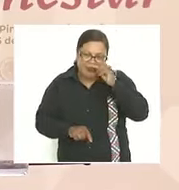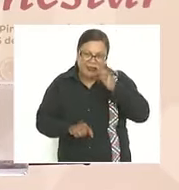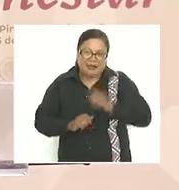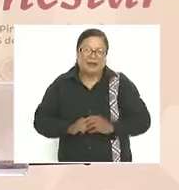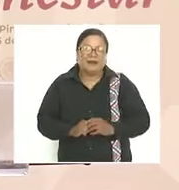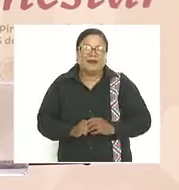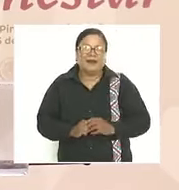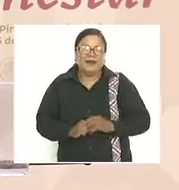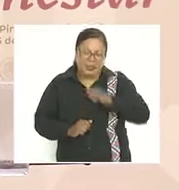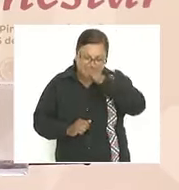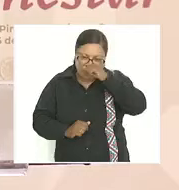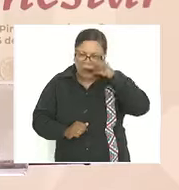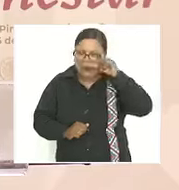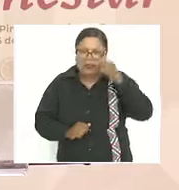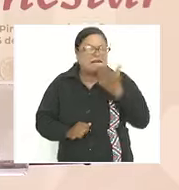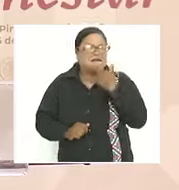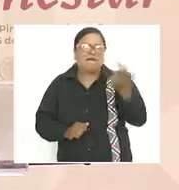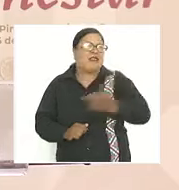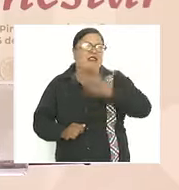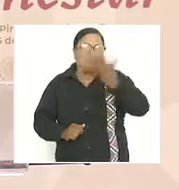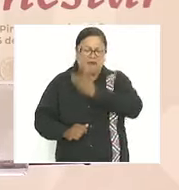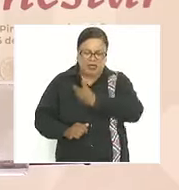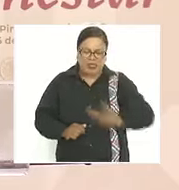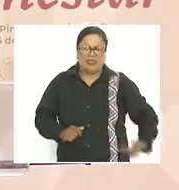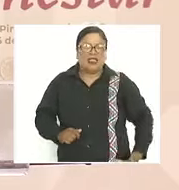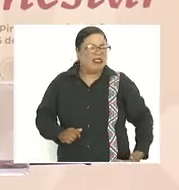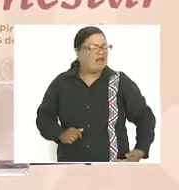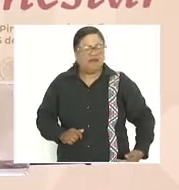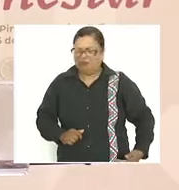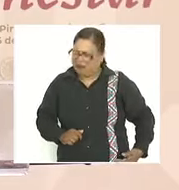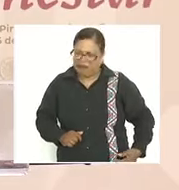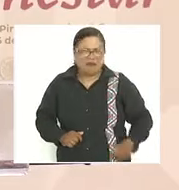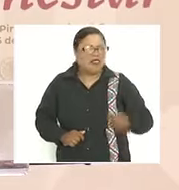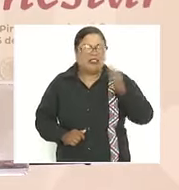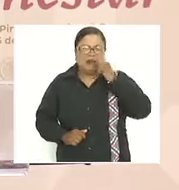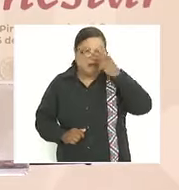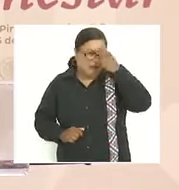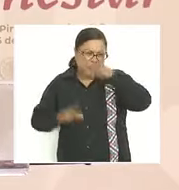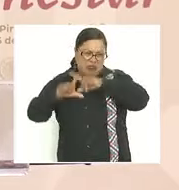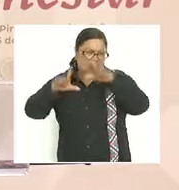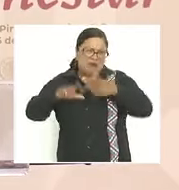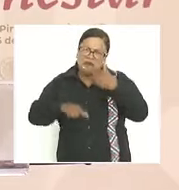Juárez sí el mejor presidente en toda la historia de México